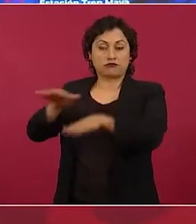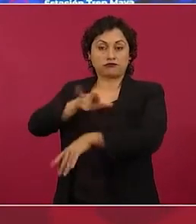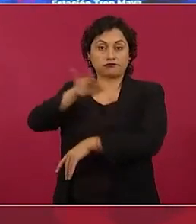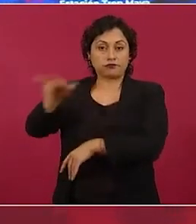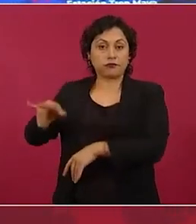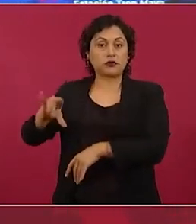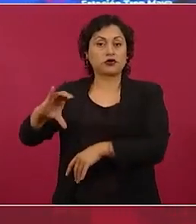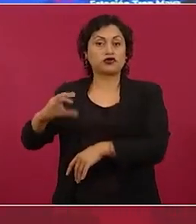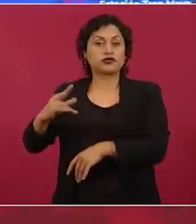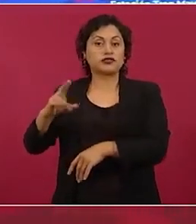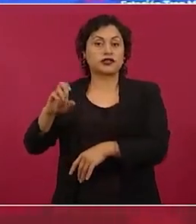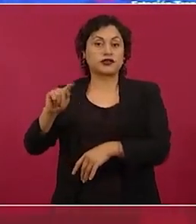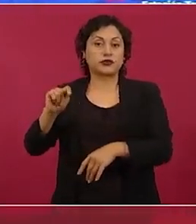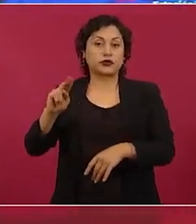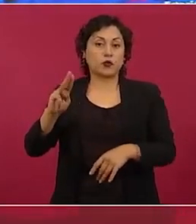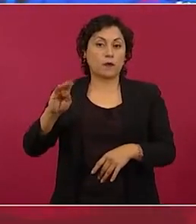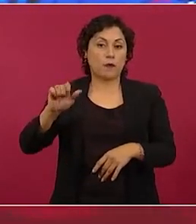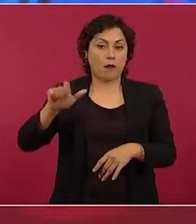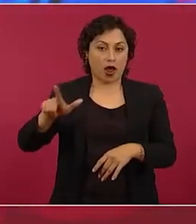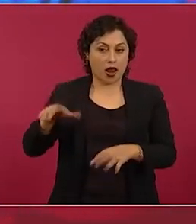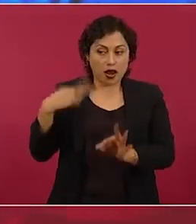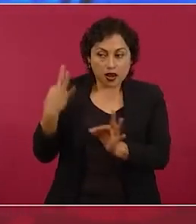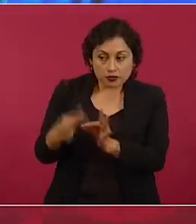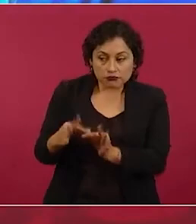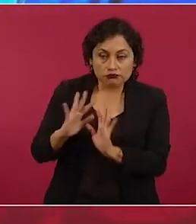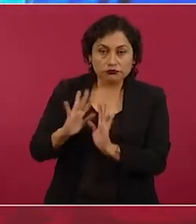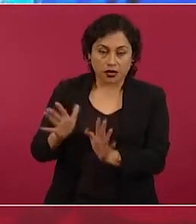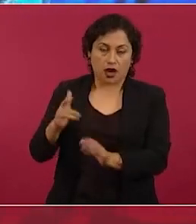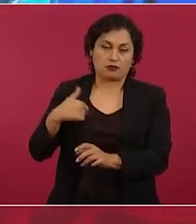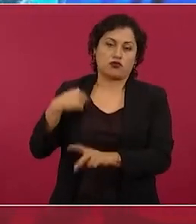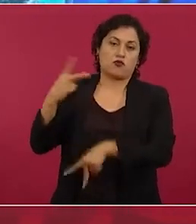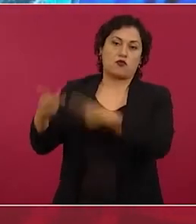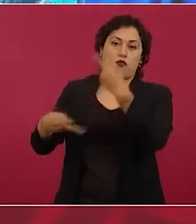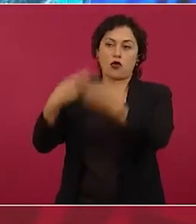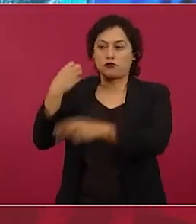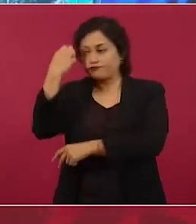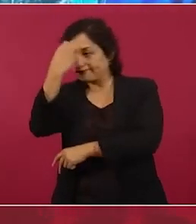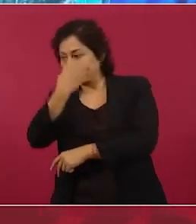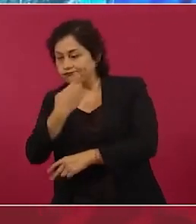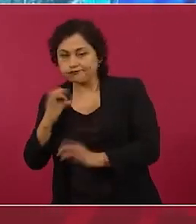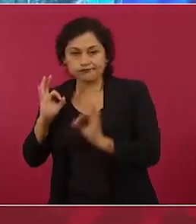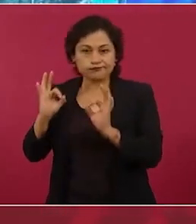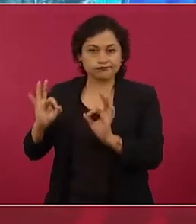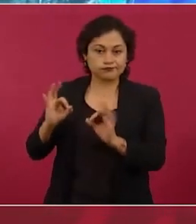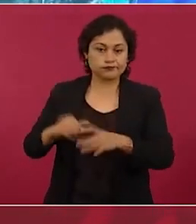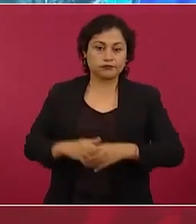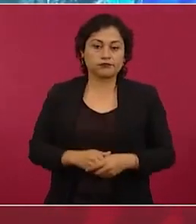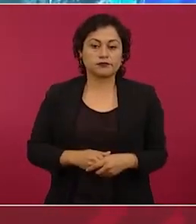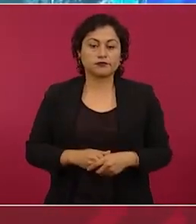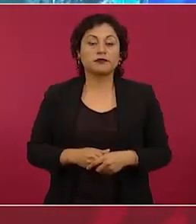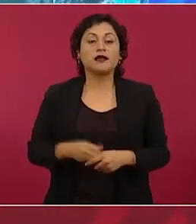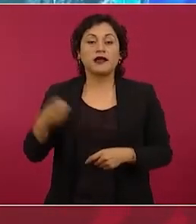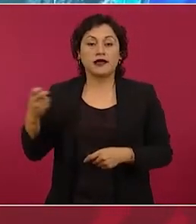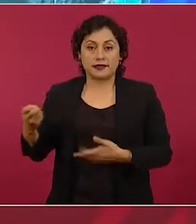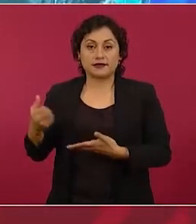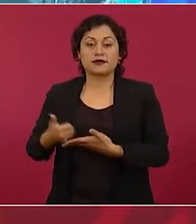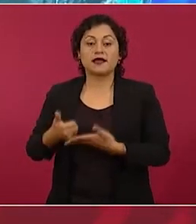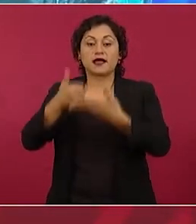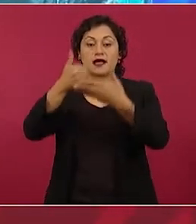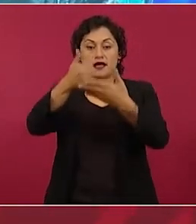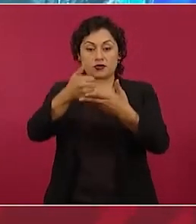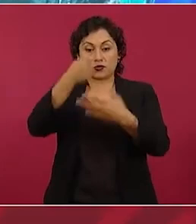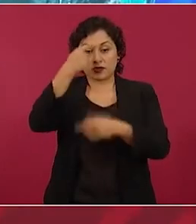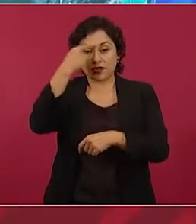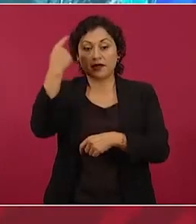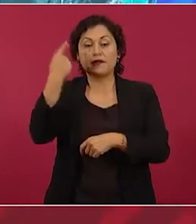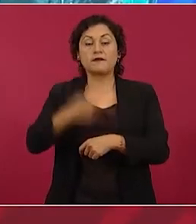y se va a utilizar a plenitud del aeropuerto